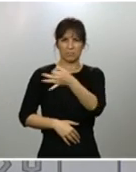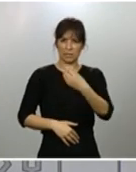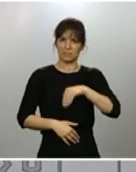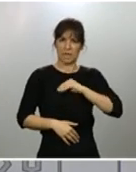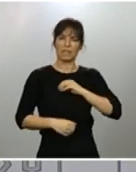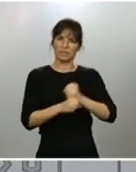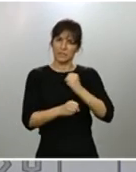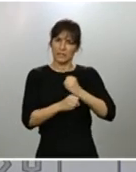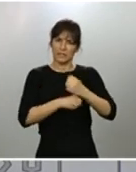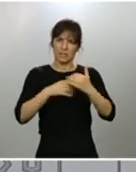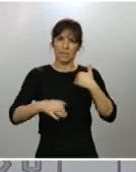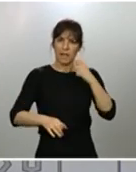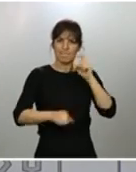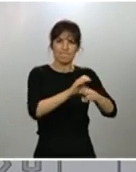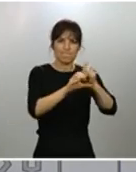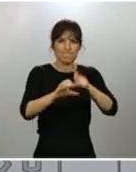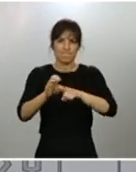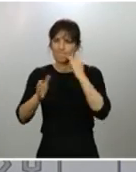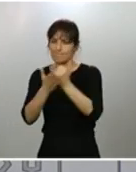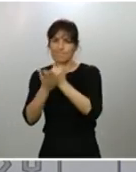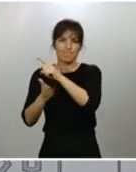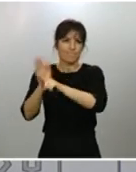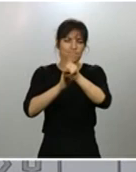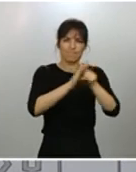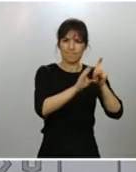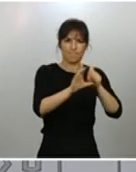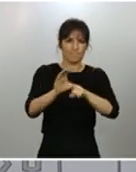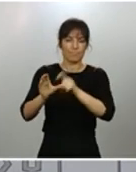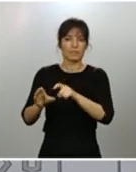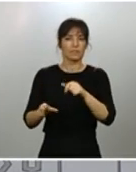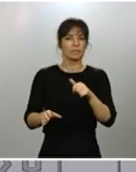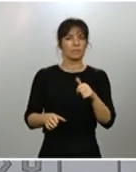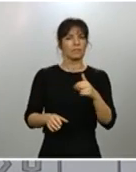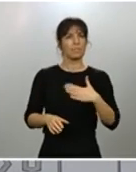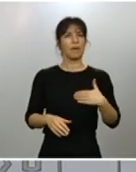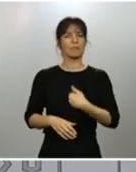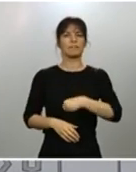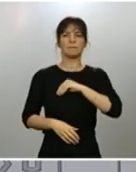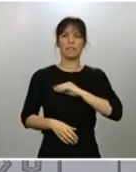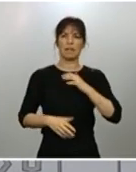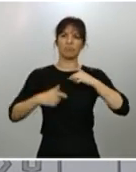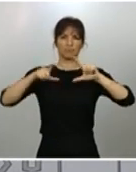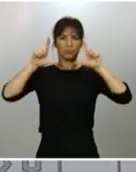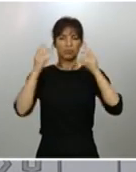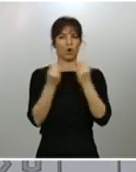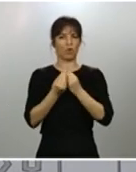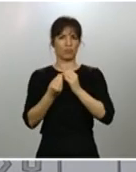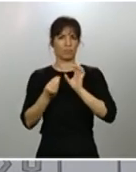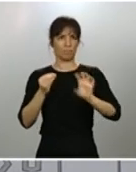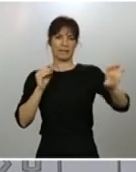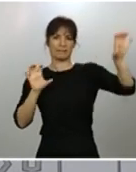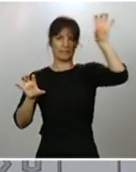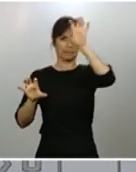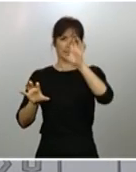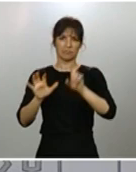presente en todos los ensayos clínicos y en todos los desarrollos. Vamos a tener un papel protagonista junto con otros países en su desarrollo,